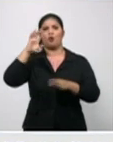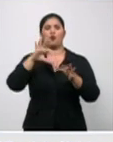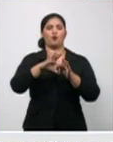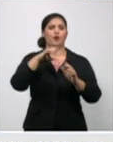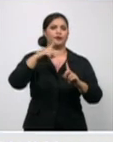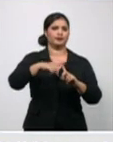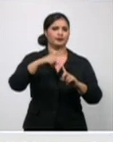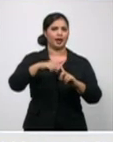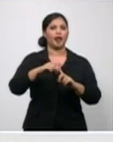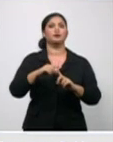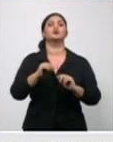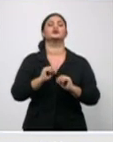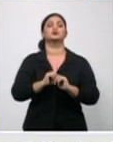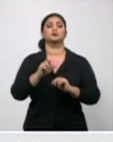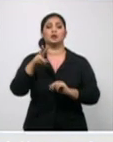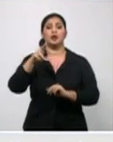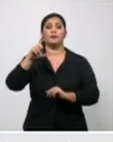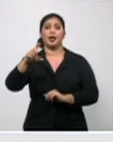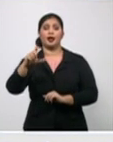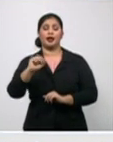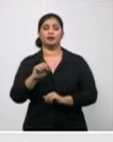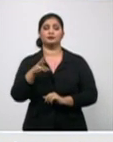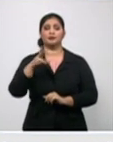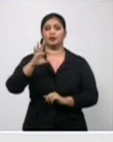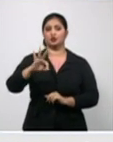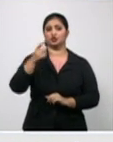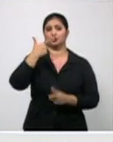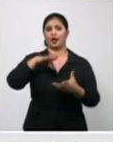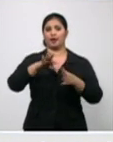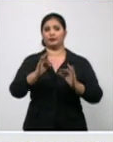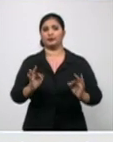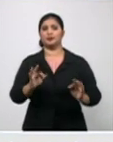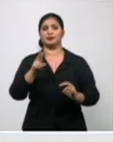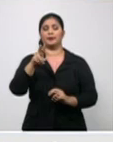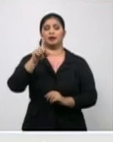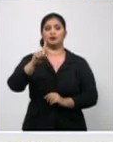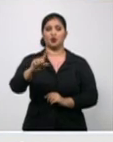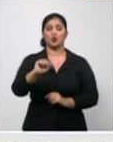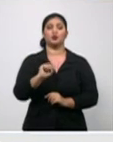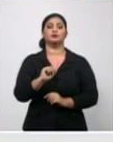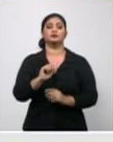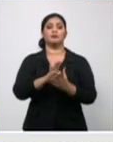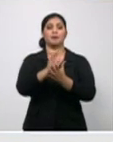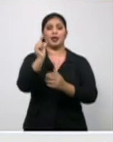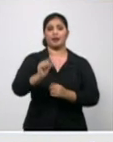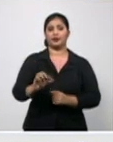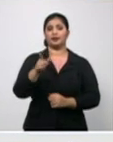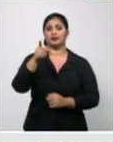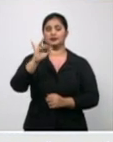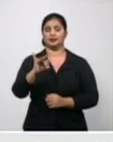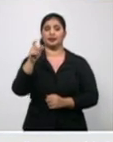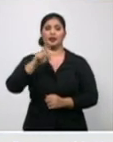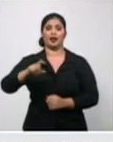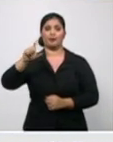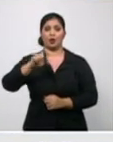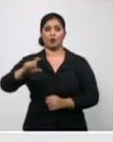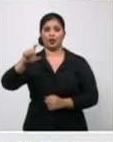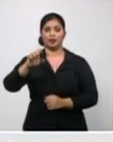Artemisa 21, Mayabeque 17, Camagüey 16, Las Tunas 15,